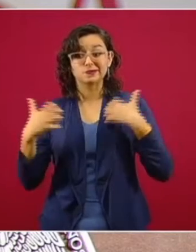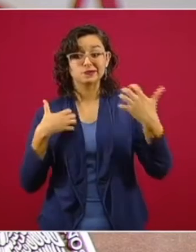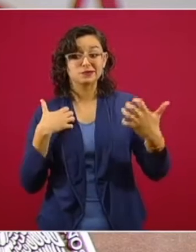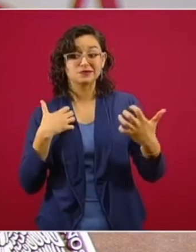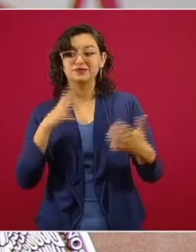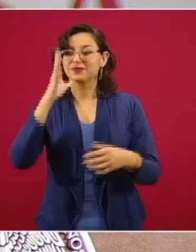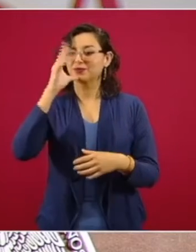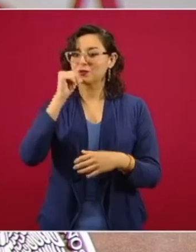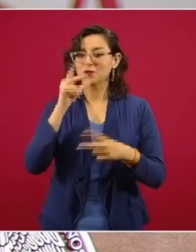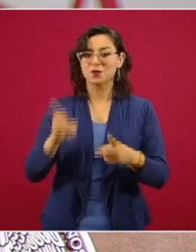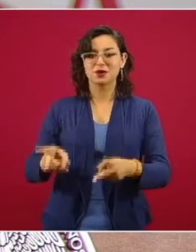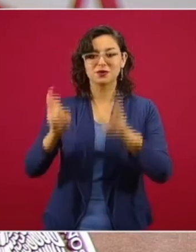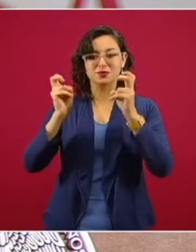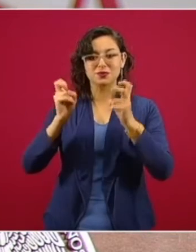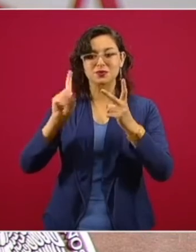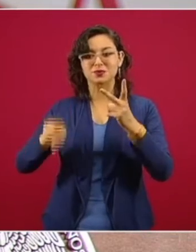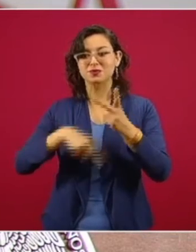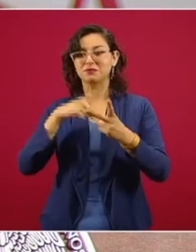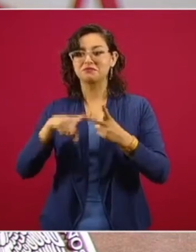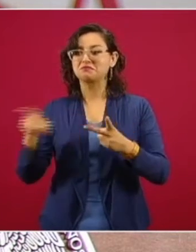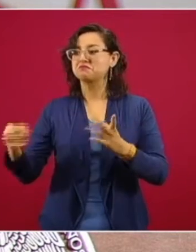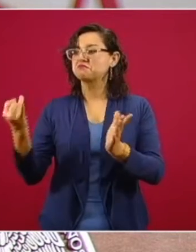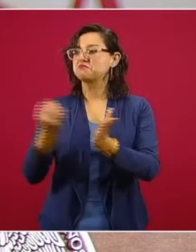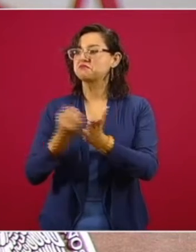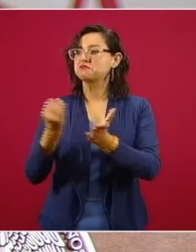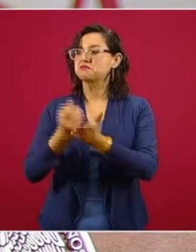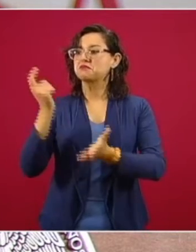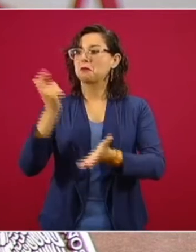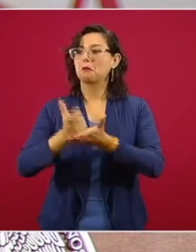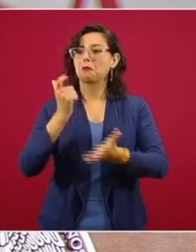están molestos porque no pagaban impuestos.